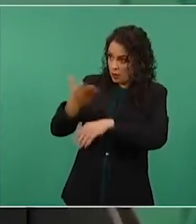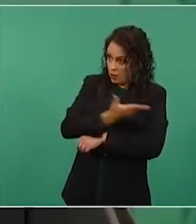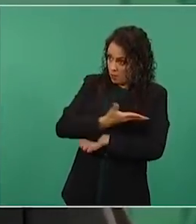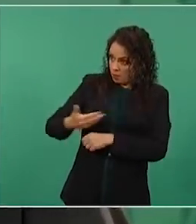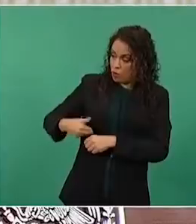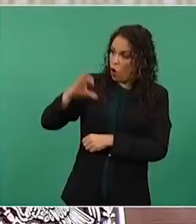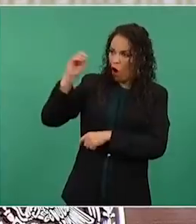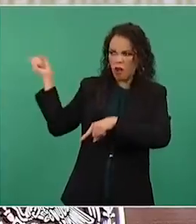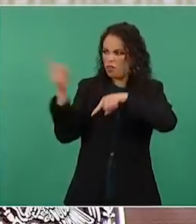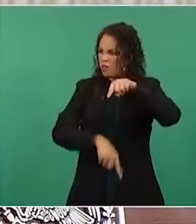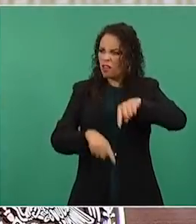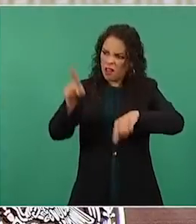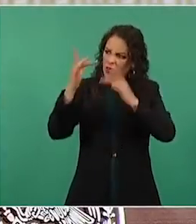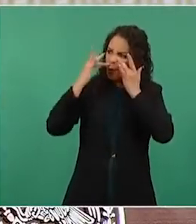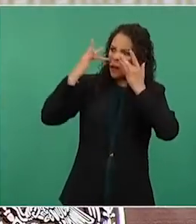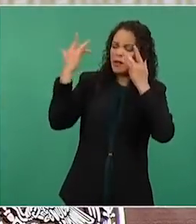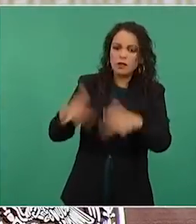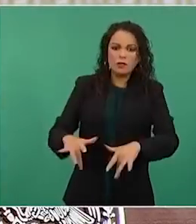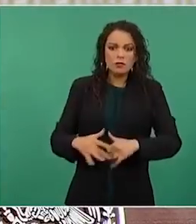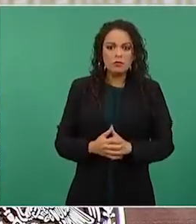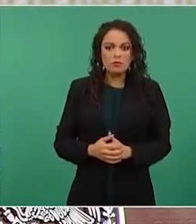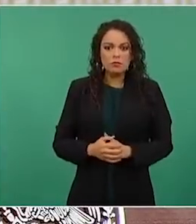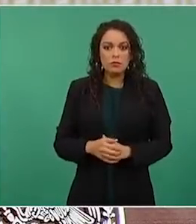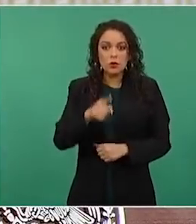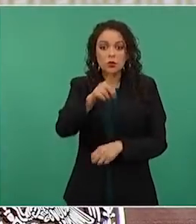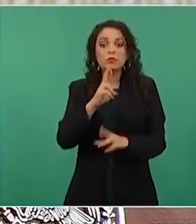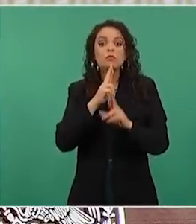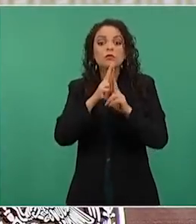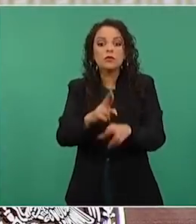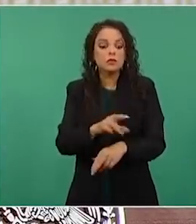renuncie? ¿Es sí o no?